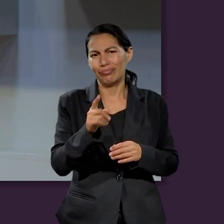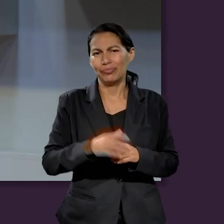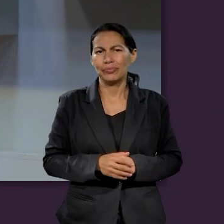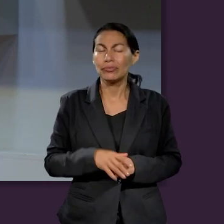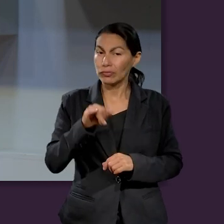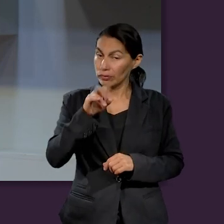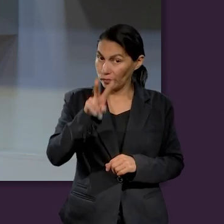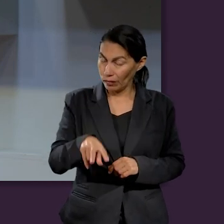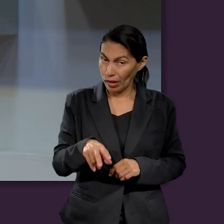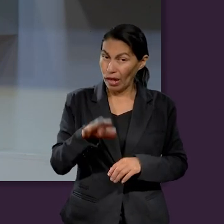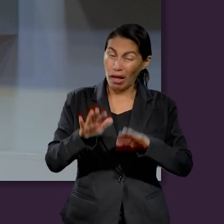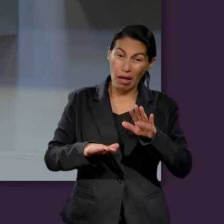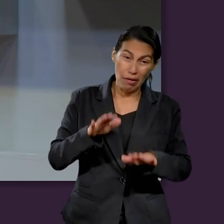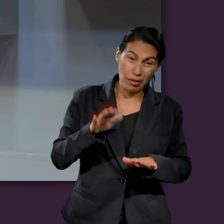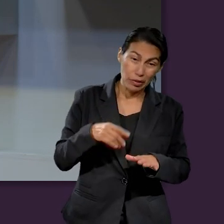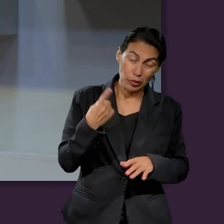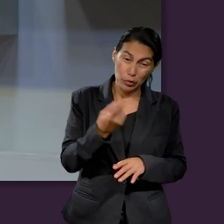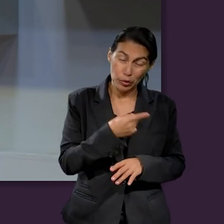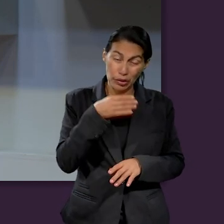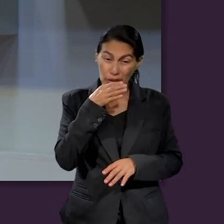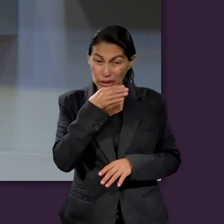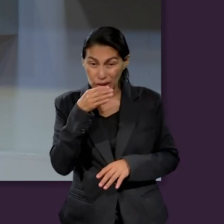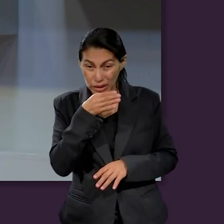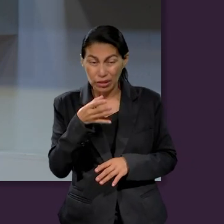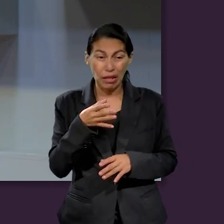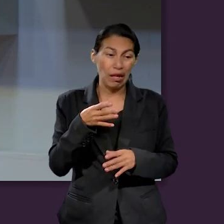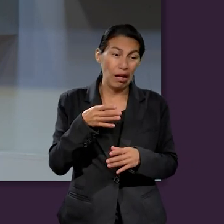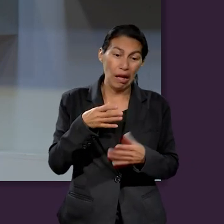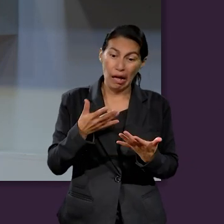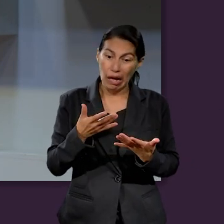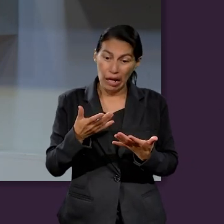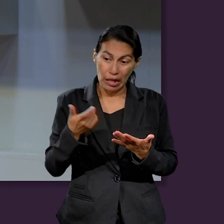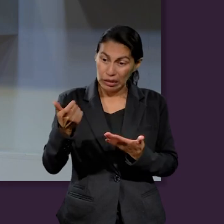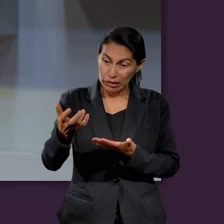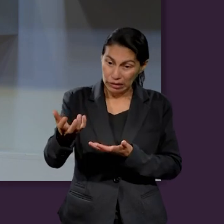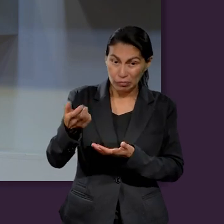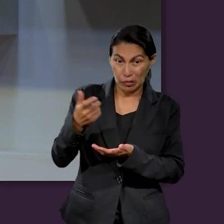en cualquier ámbito de la vida y somos cristianos muchas veces los cristianos